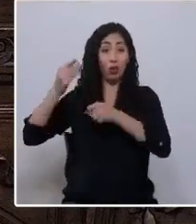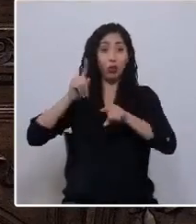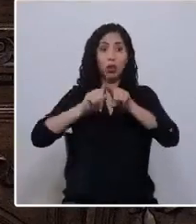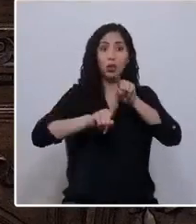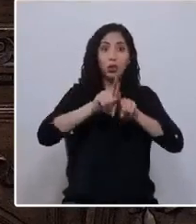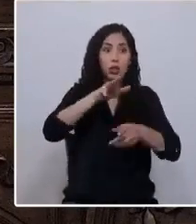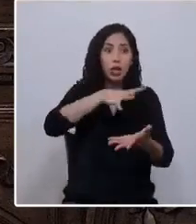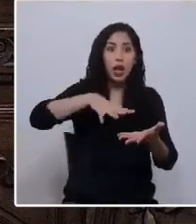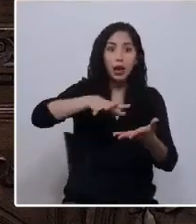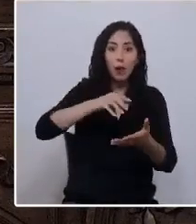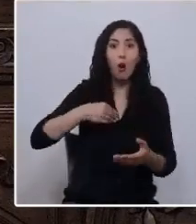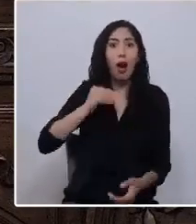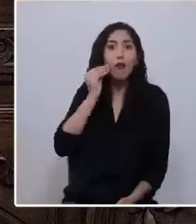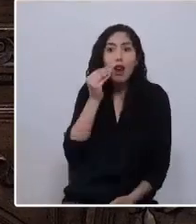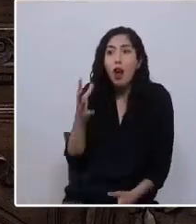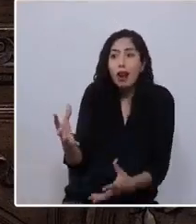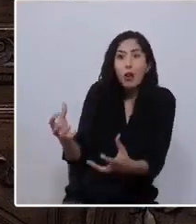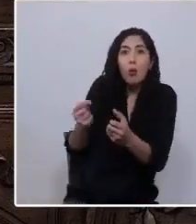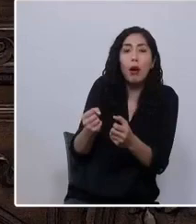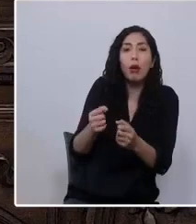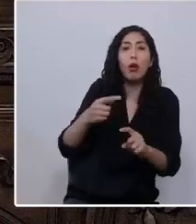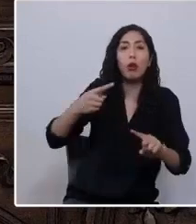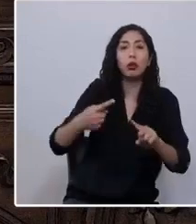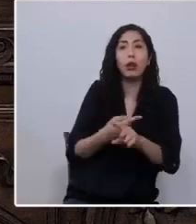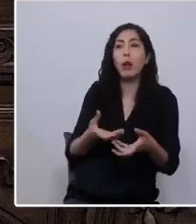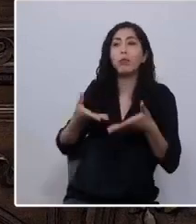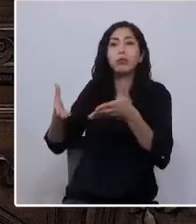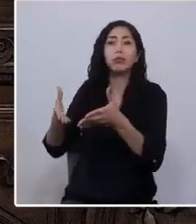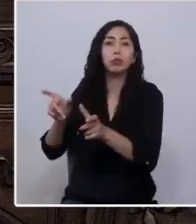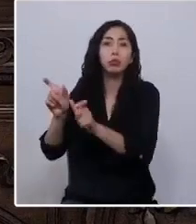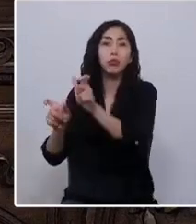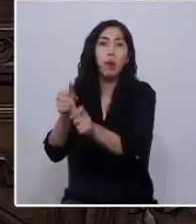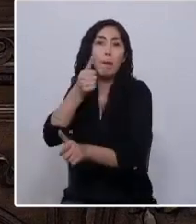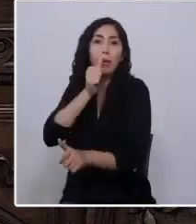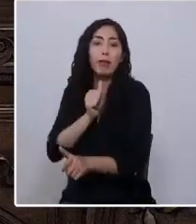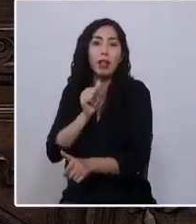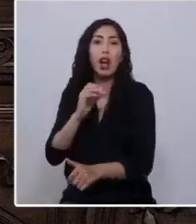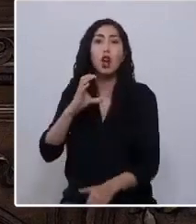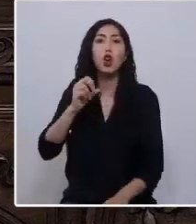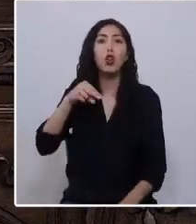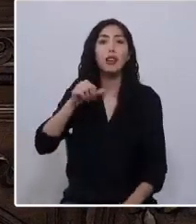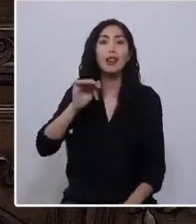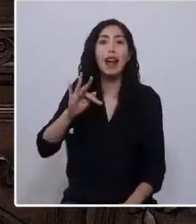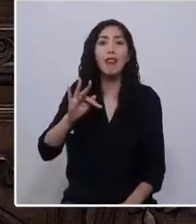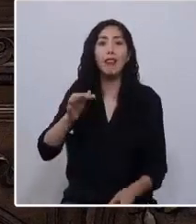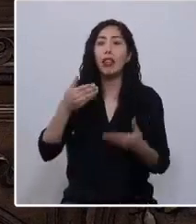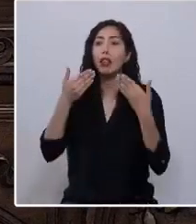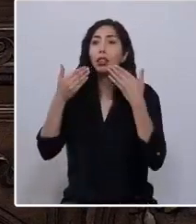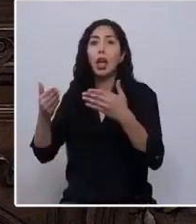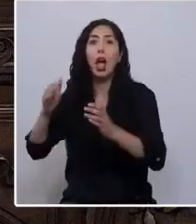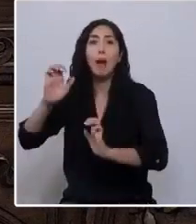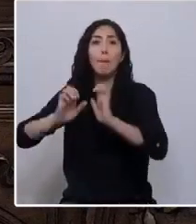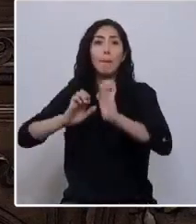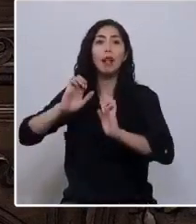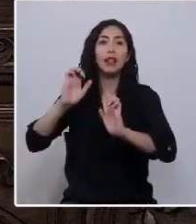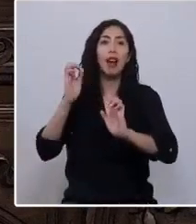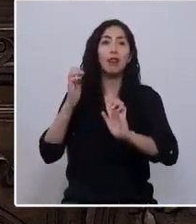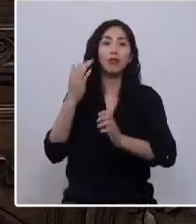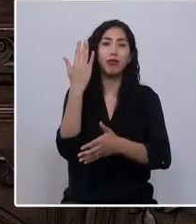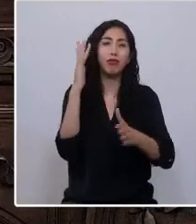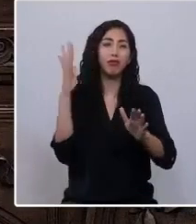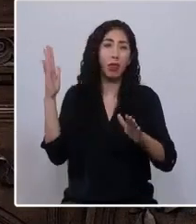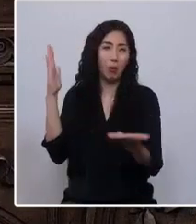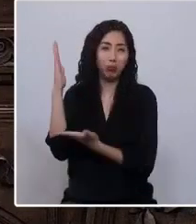nuestros abuelos fueron entregadas nuevamente a particulares. Conaf las entregó a Forestal Crece, propiedades forestal